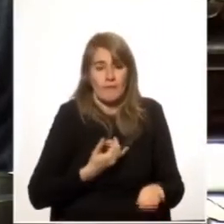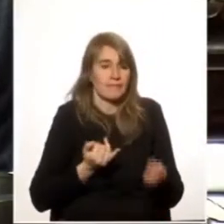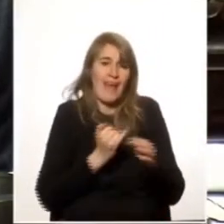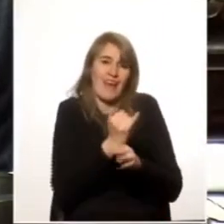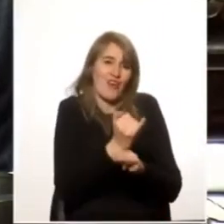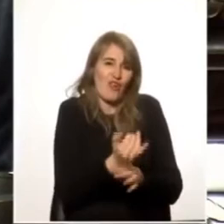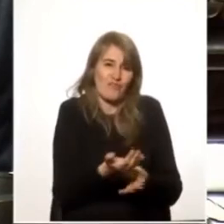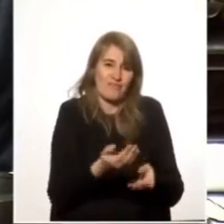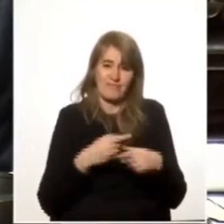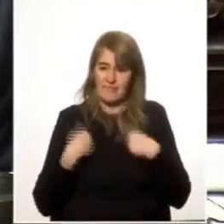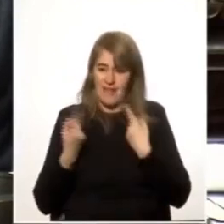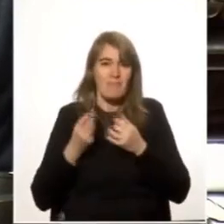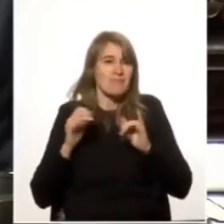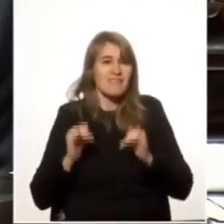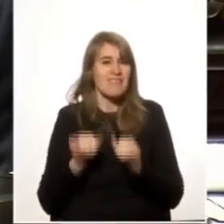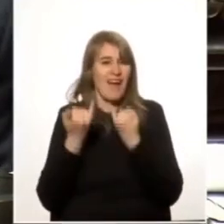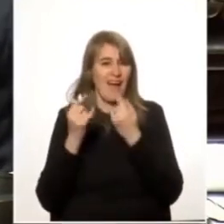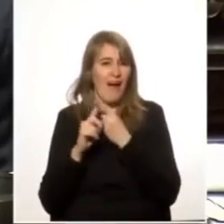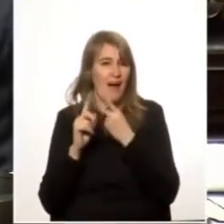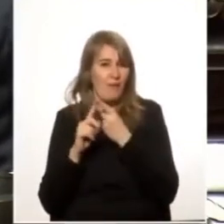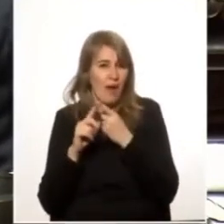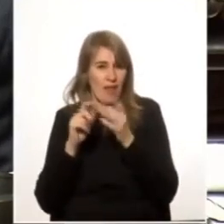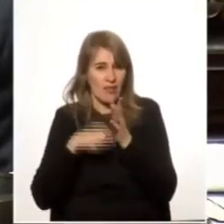garrafal,